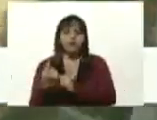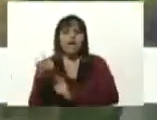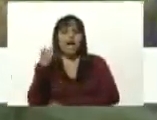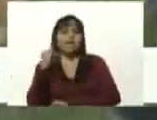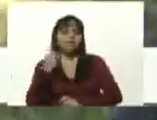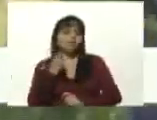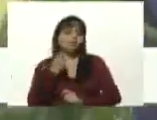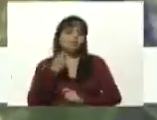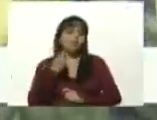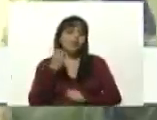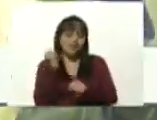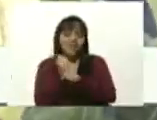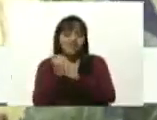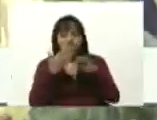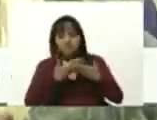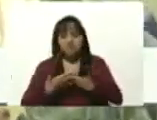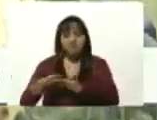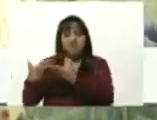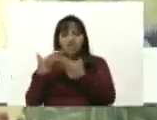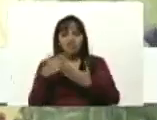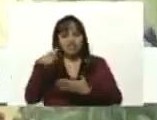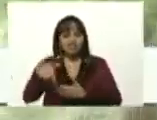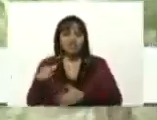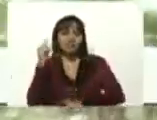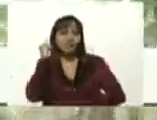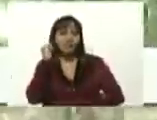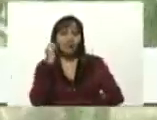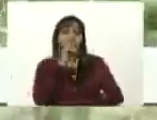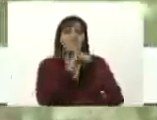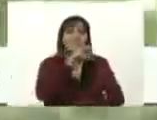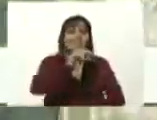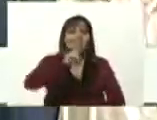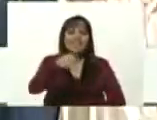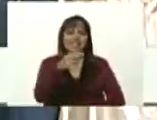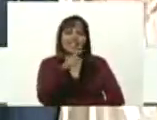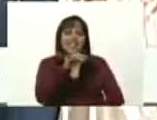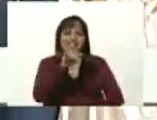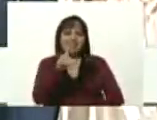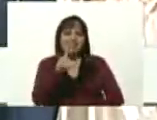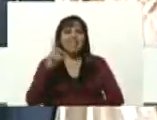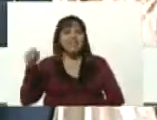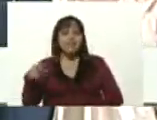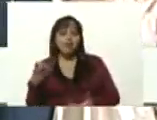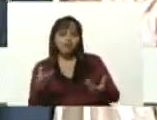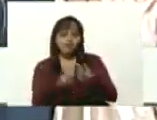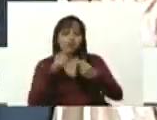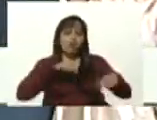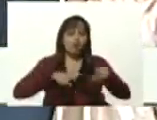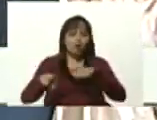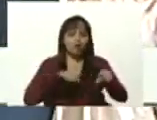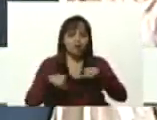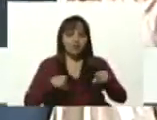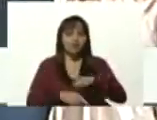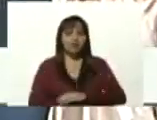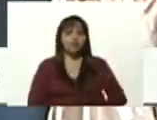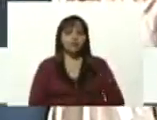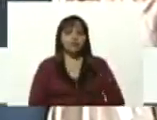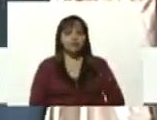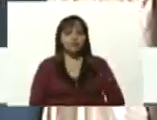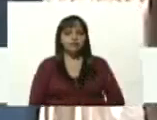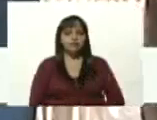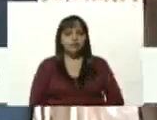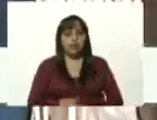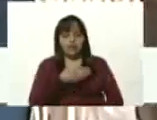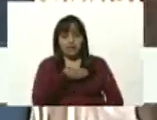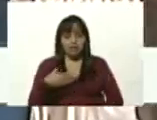triunfadora productiva, que es la compañera Ingrid Zapata y la coordinadora productiva, Anita Silva, con nosotros. Yo quiero